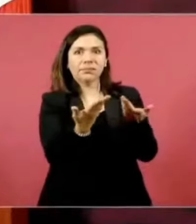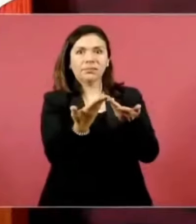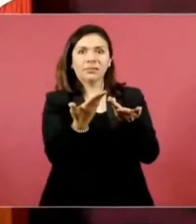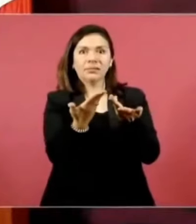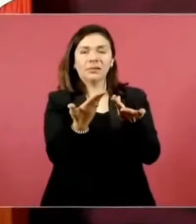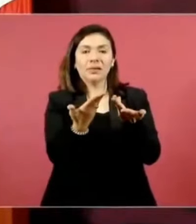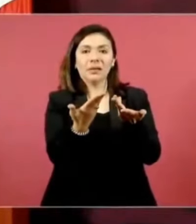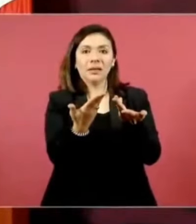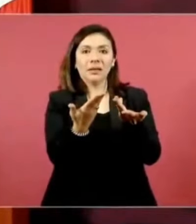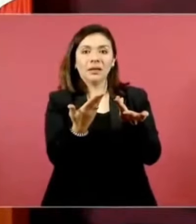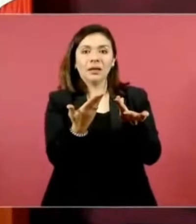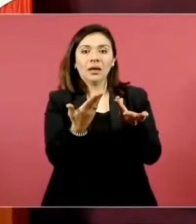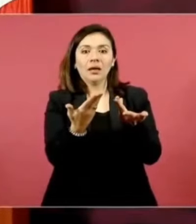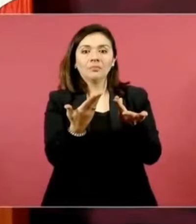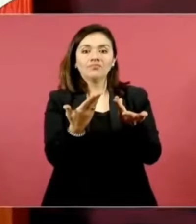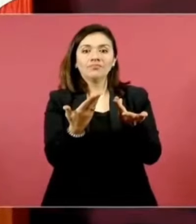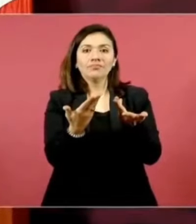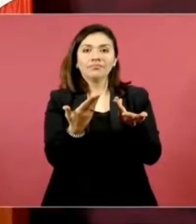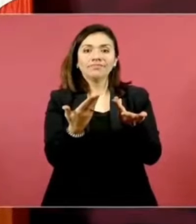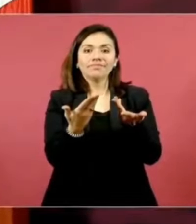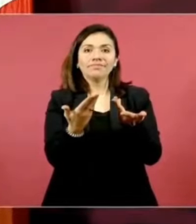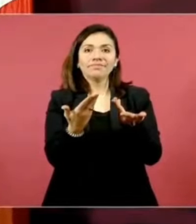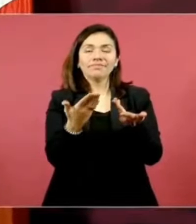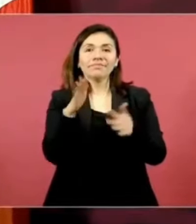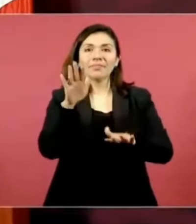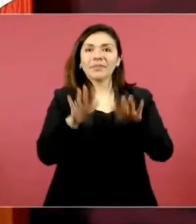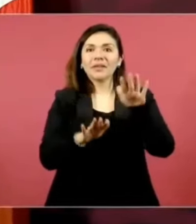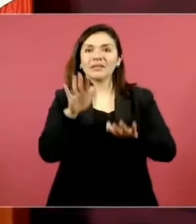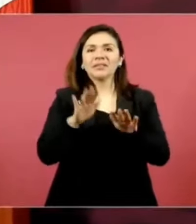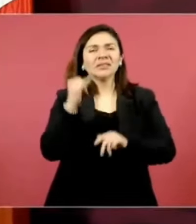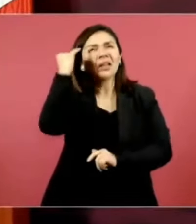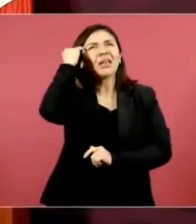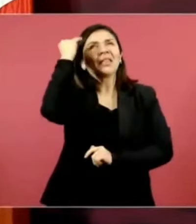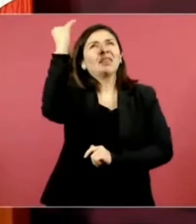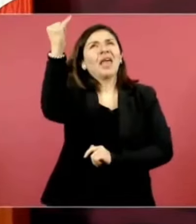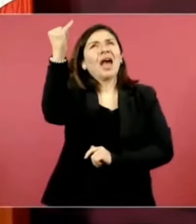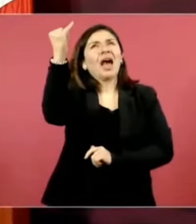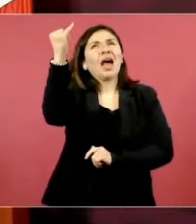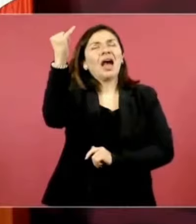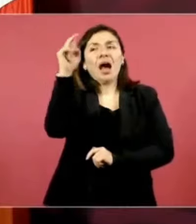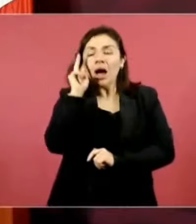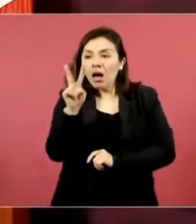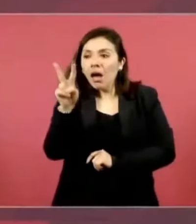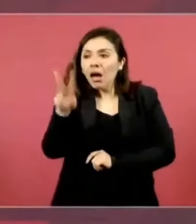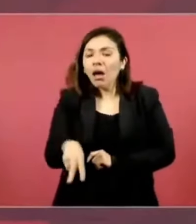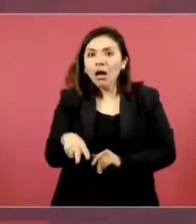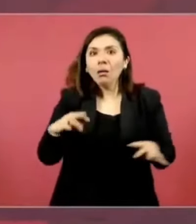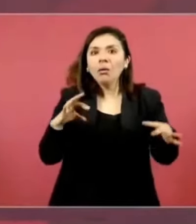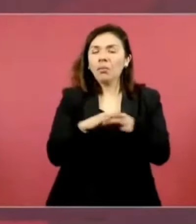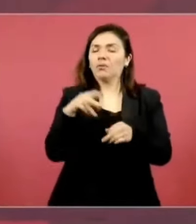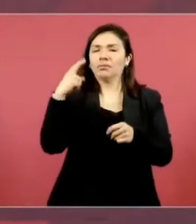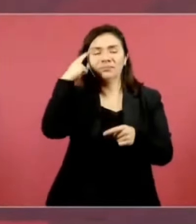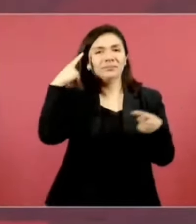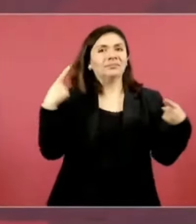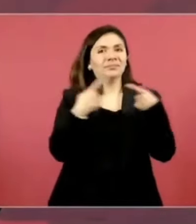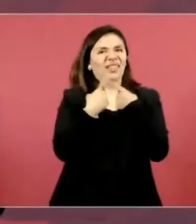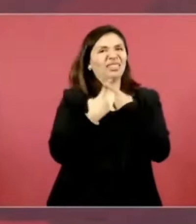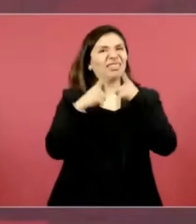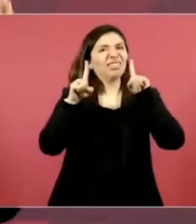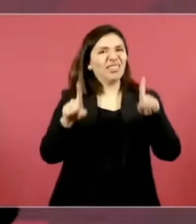no se concilian porque